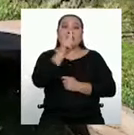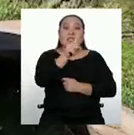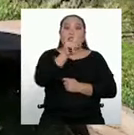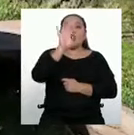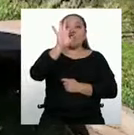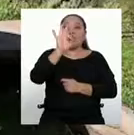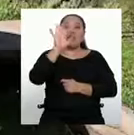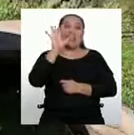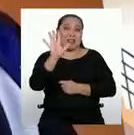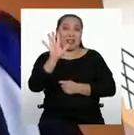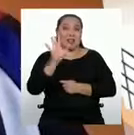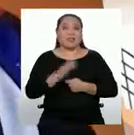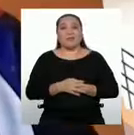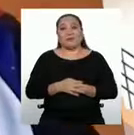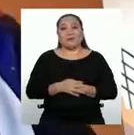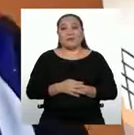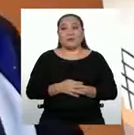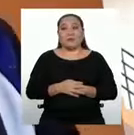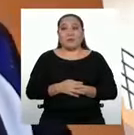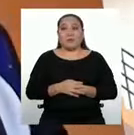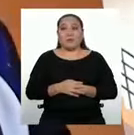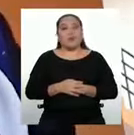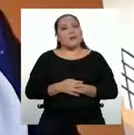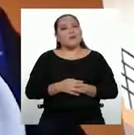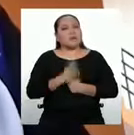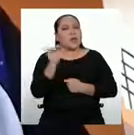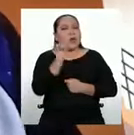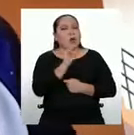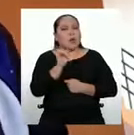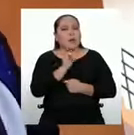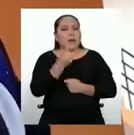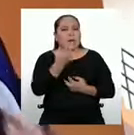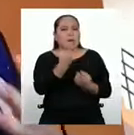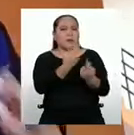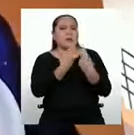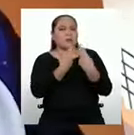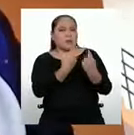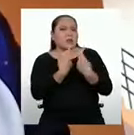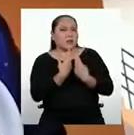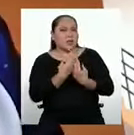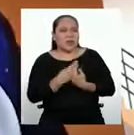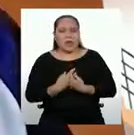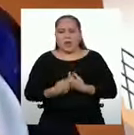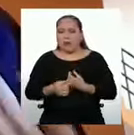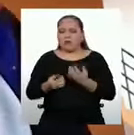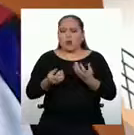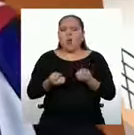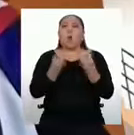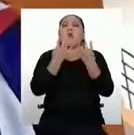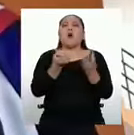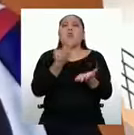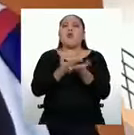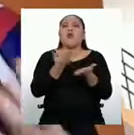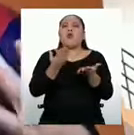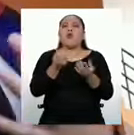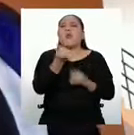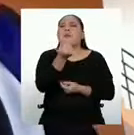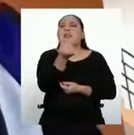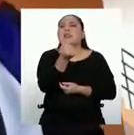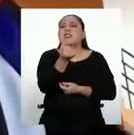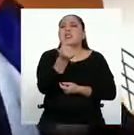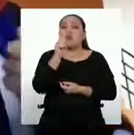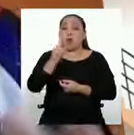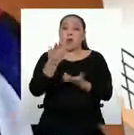de 195. Al igual que para hallar el costo estándar de algún producto. ¿Cómo realizamos esto?